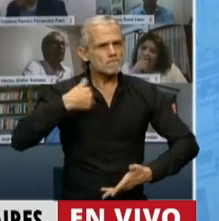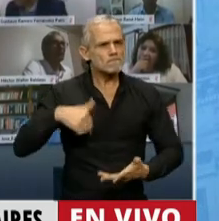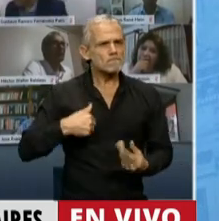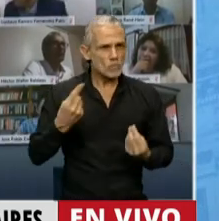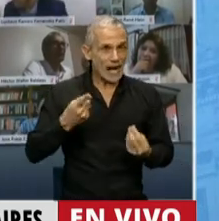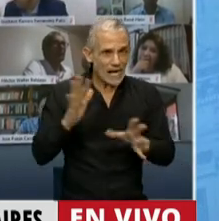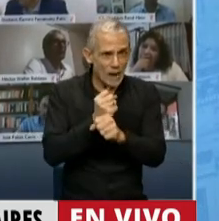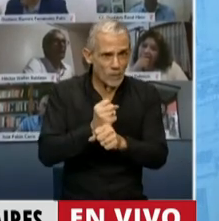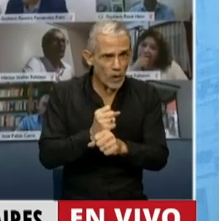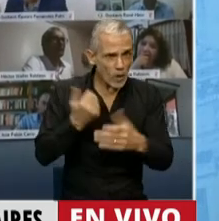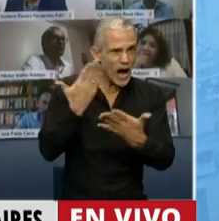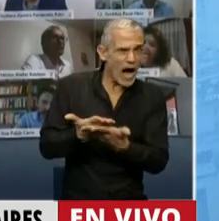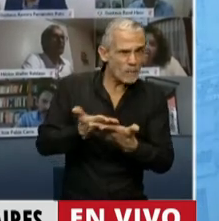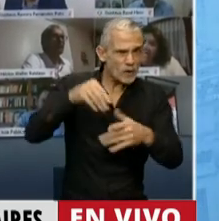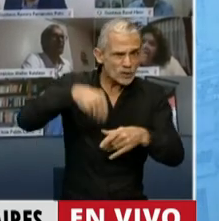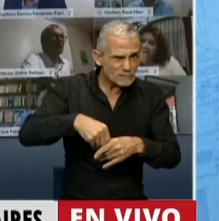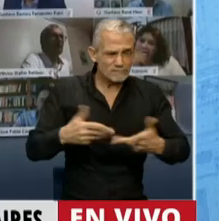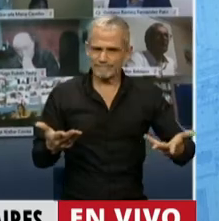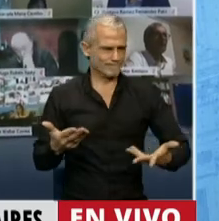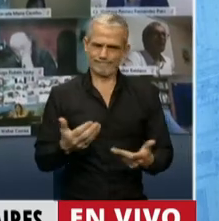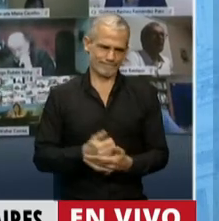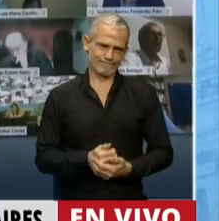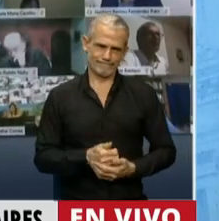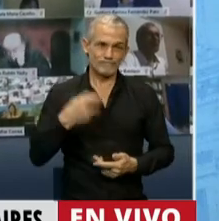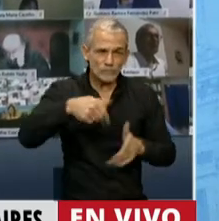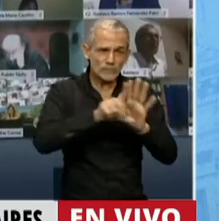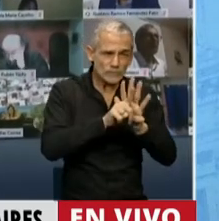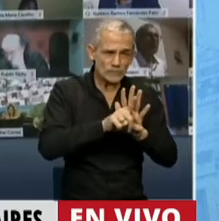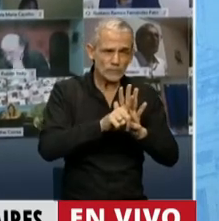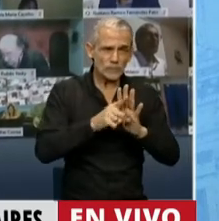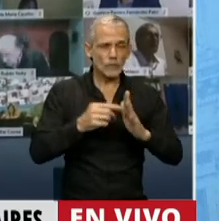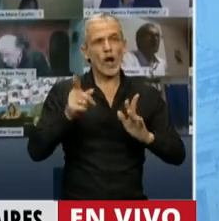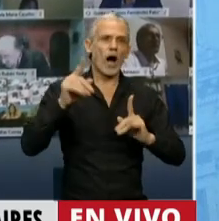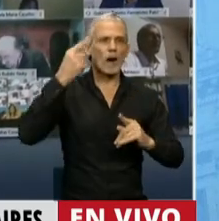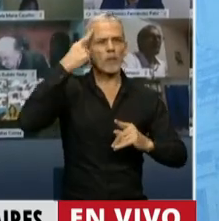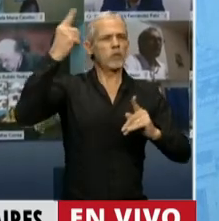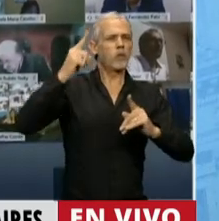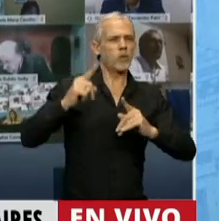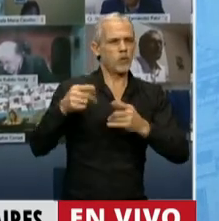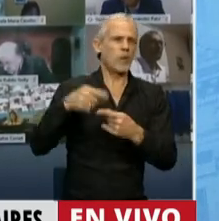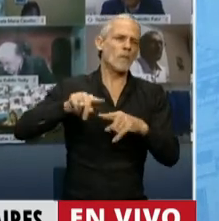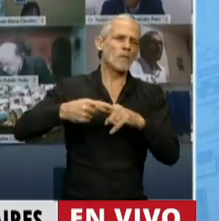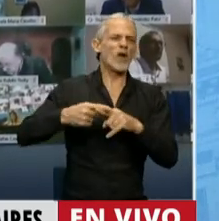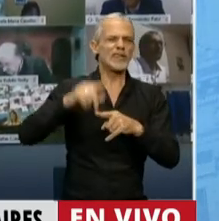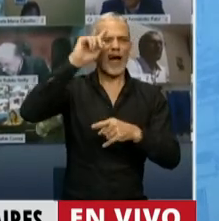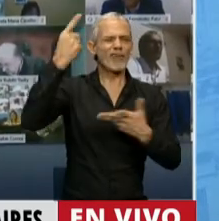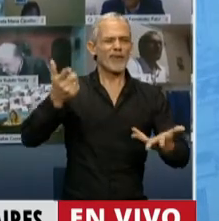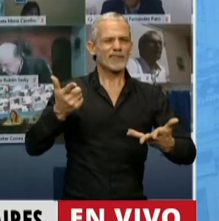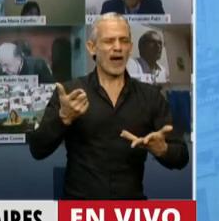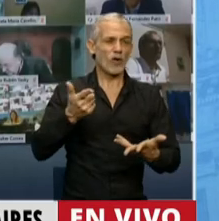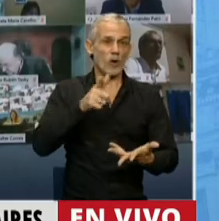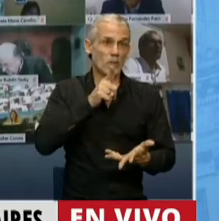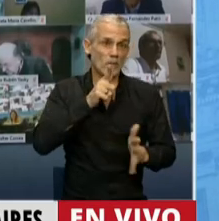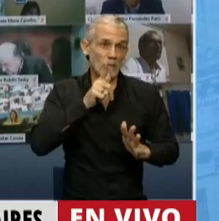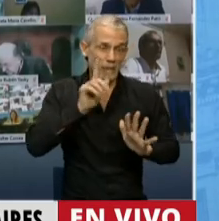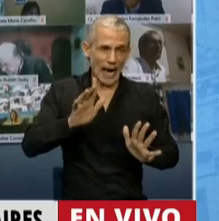convalidar este acuerdo nacional que hay acá, convergente en nombre de la idea de las políticas de Estado, como si se estuviera